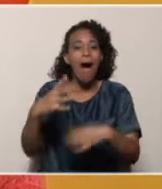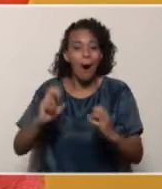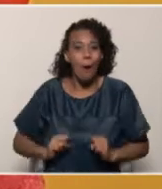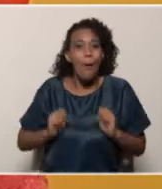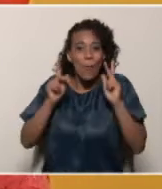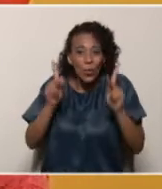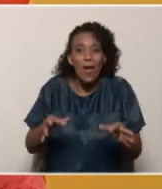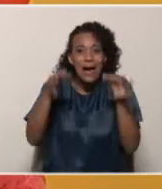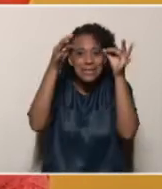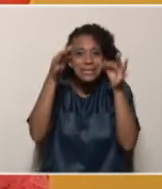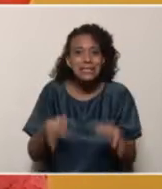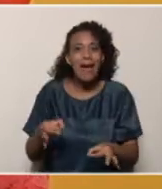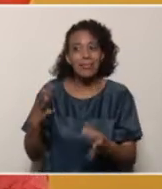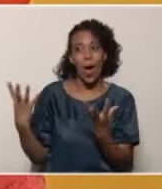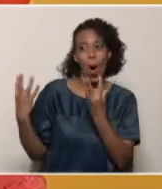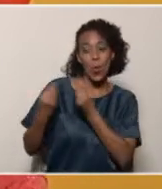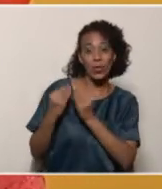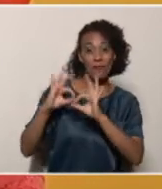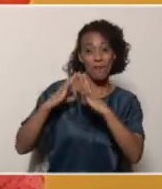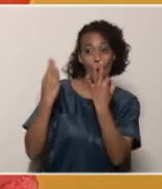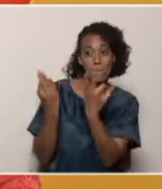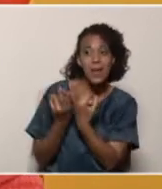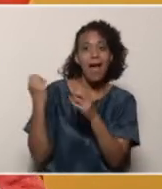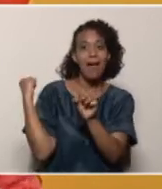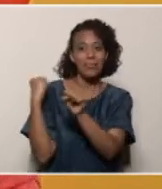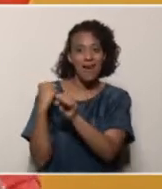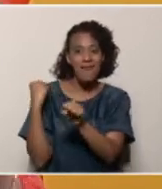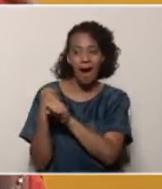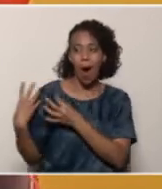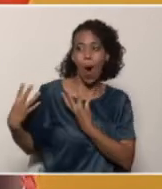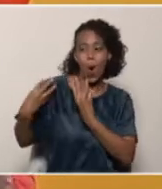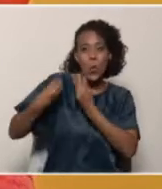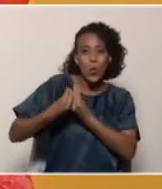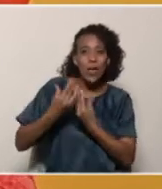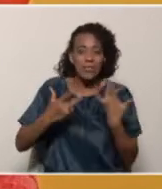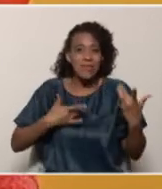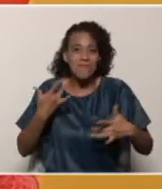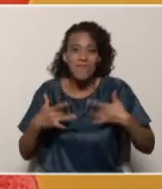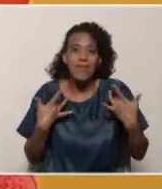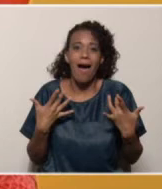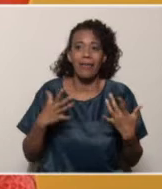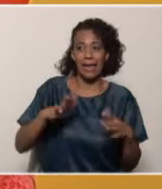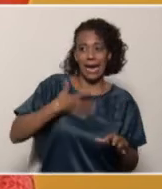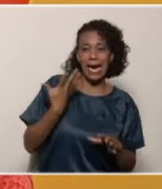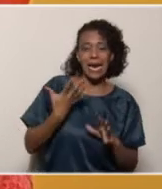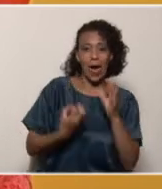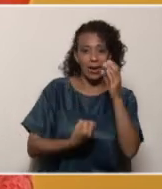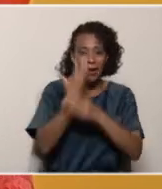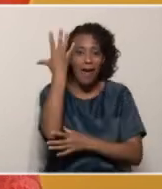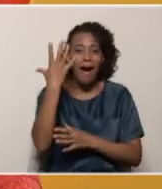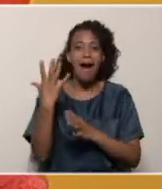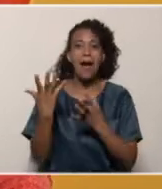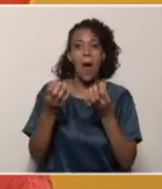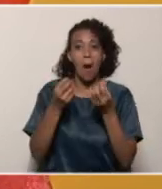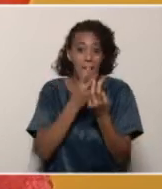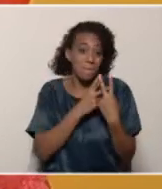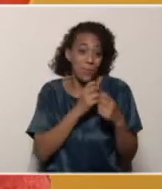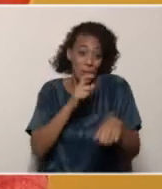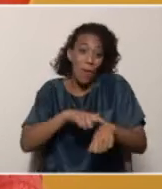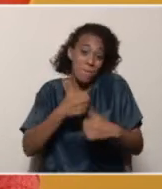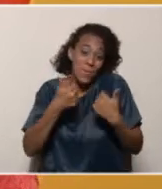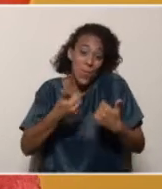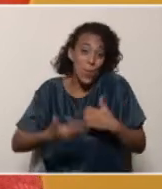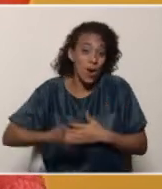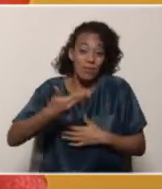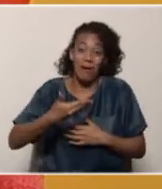exacta para que desde nuestros hogares tomemos parte de cada uno de esos elementos tan importantes y valiosos que son para